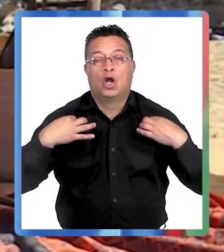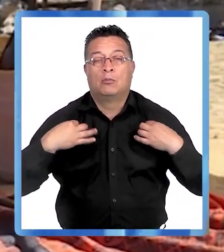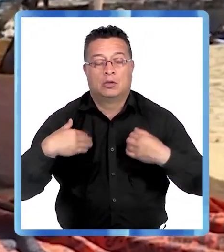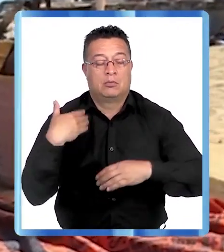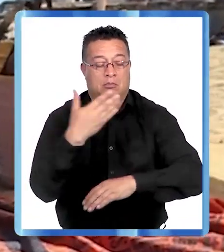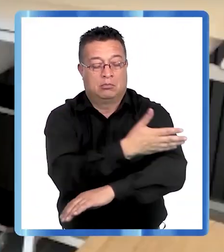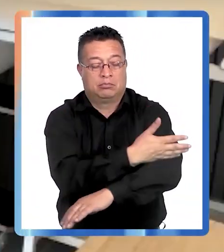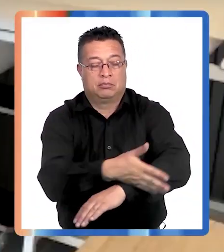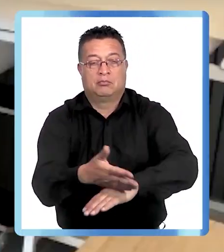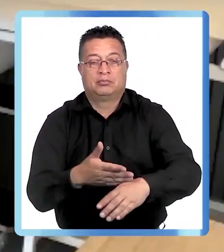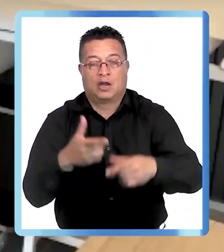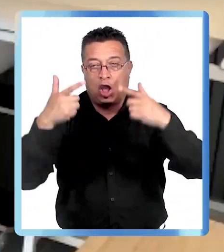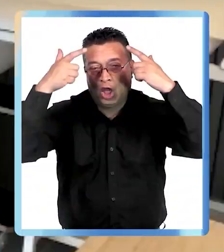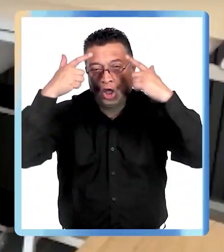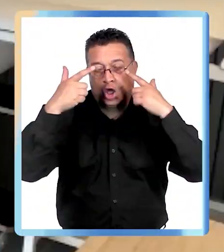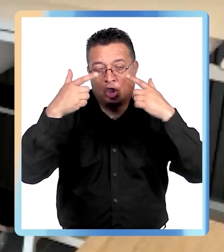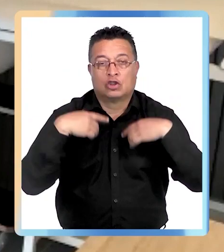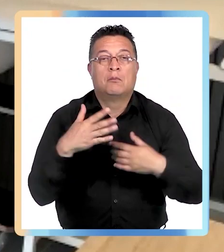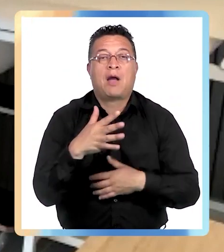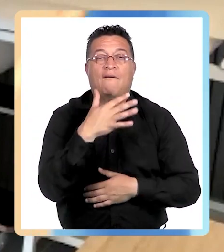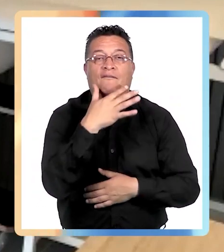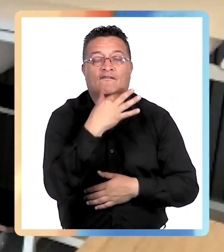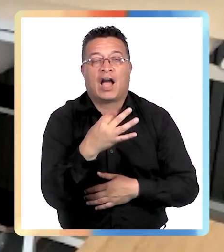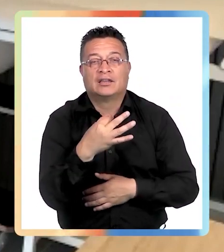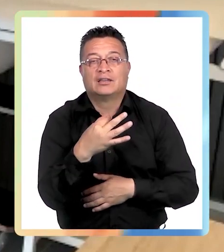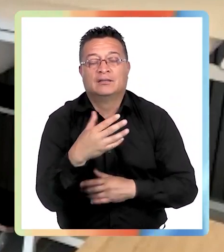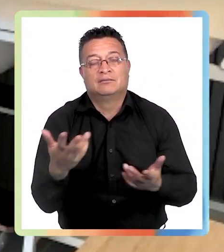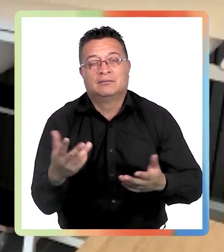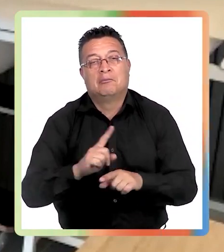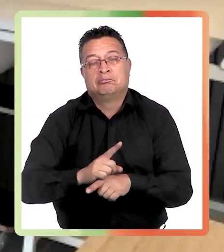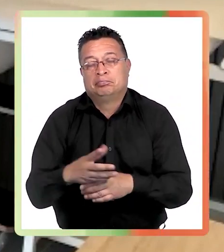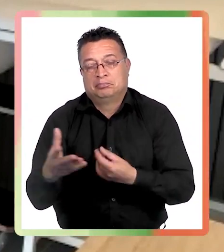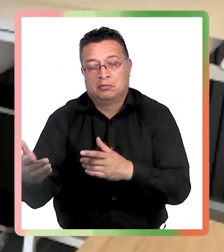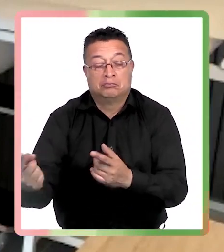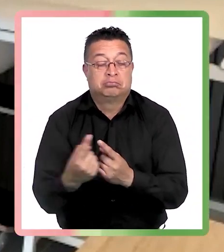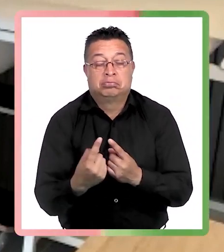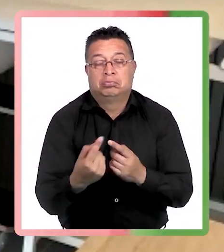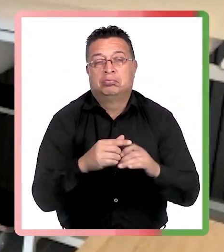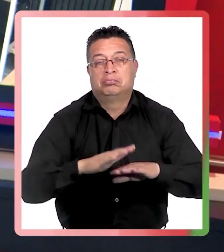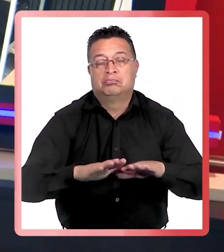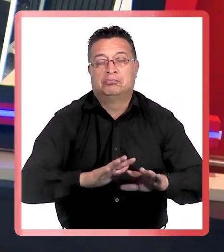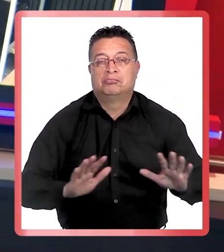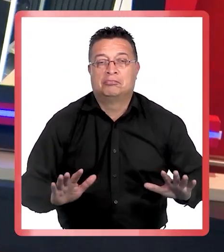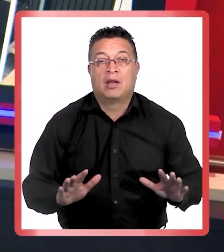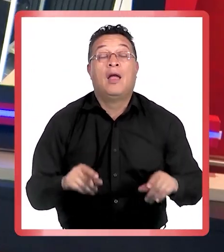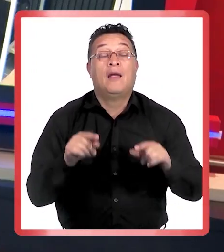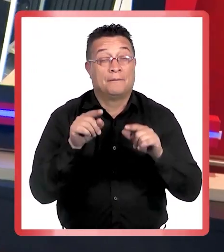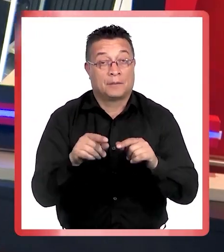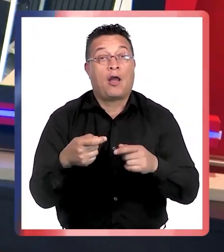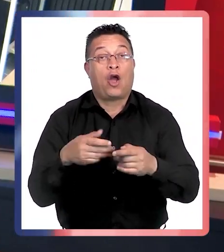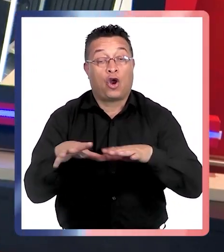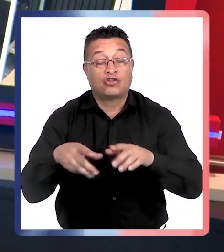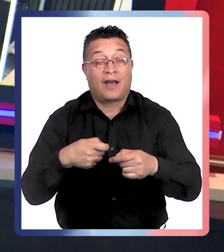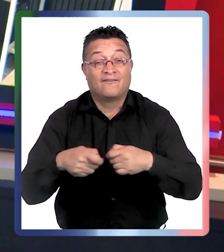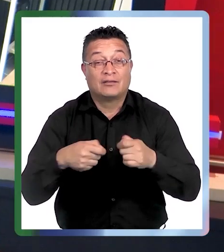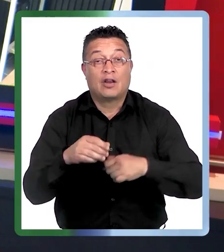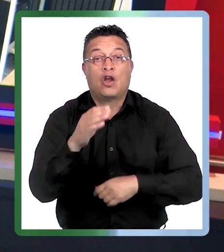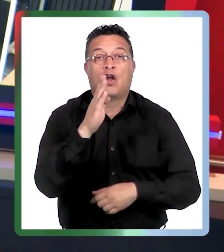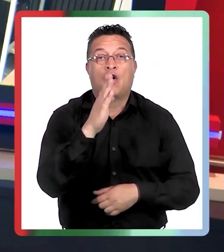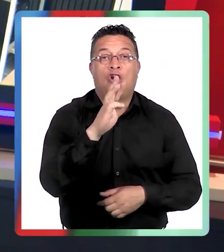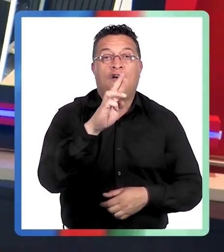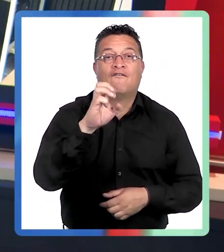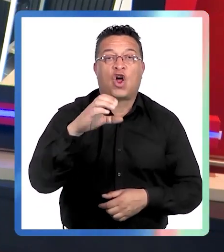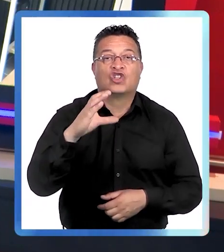poner polera, gorro, porque eso a veces es más fácil que estar reaplicando cada vez que se mete a la piscina, cada vez que se sale. Hay productos que se venden también como bronceador.